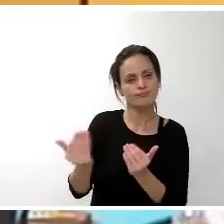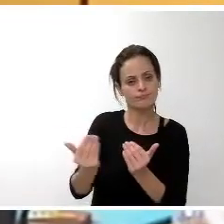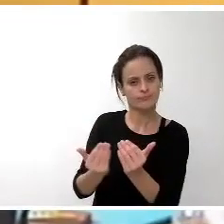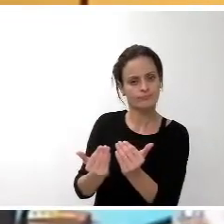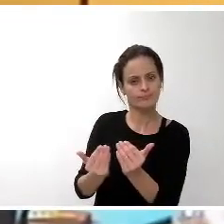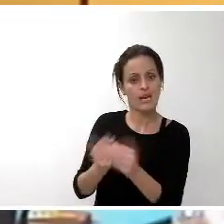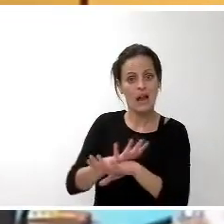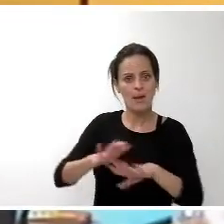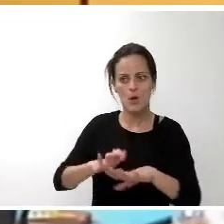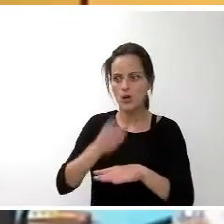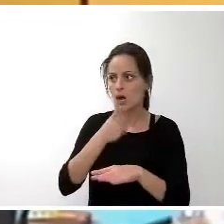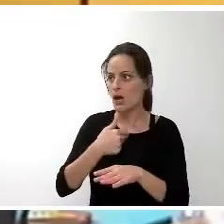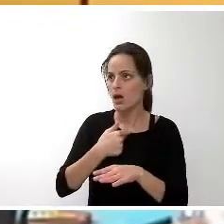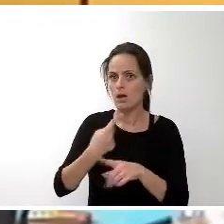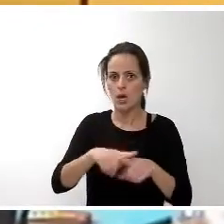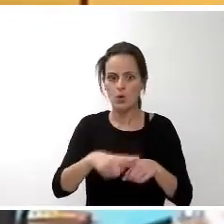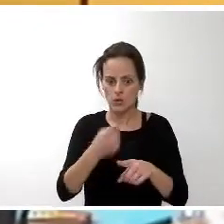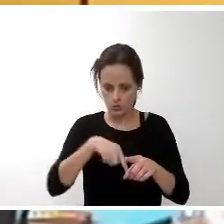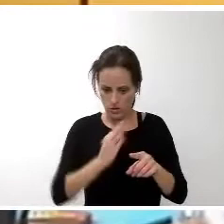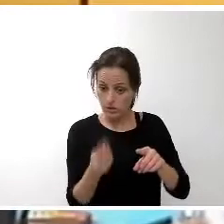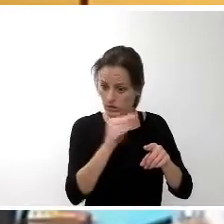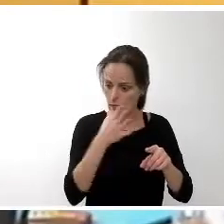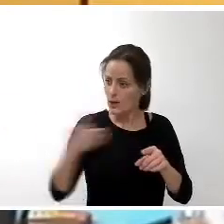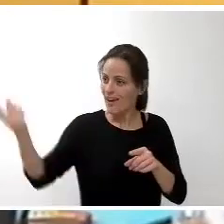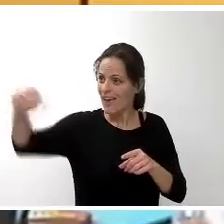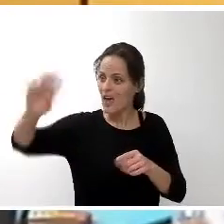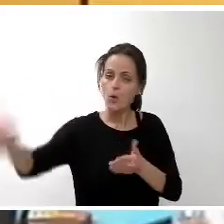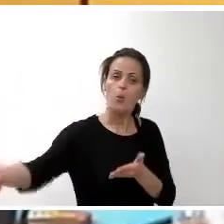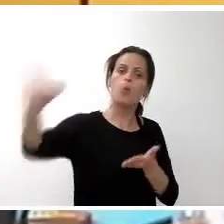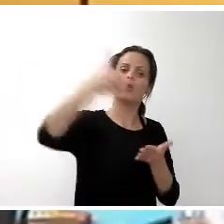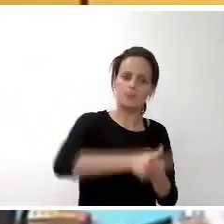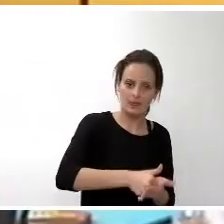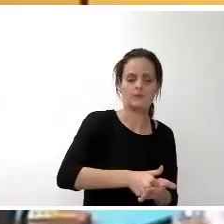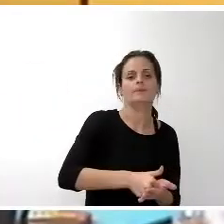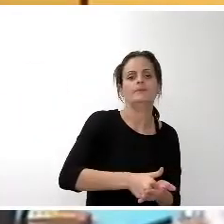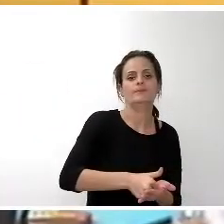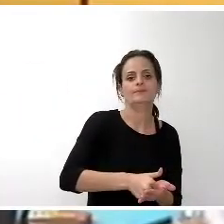demandas y peticiones de esas mismas organizaciones civiles.